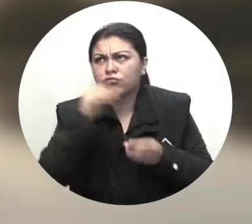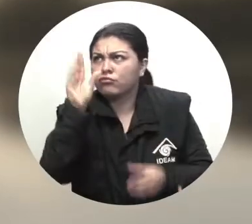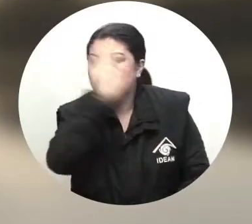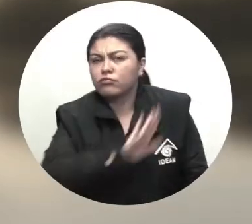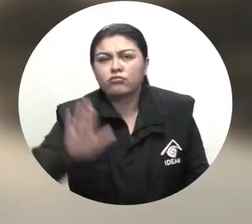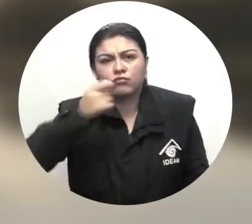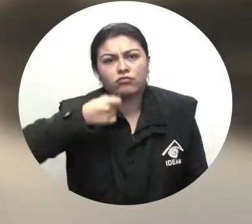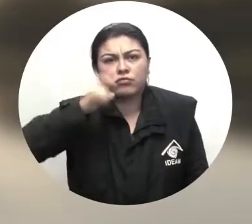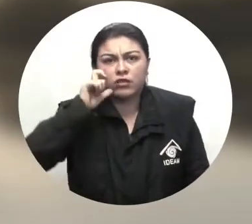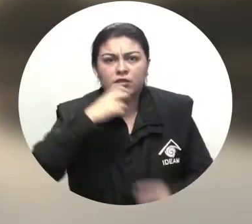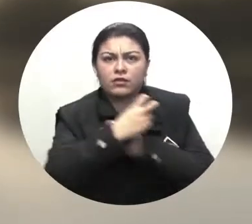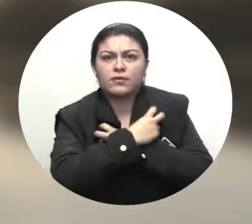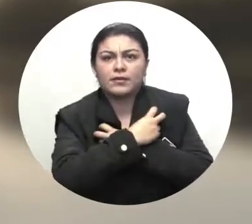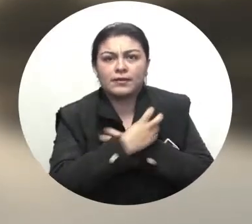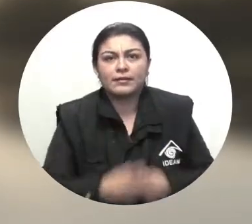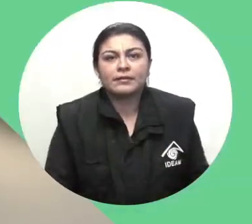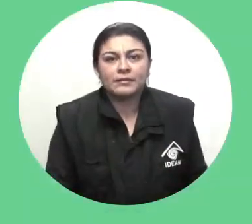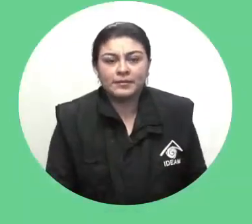Caldas y El Huila.